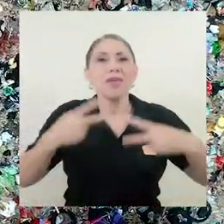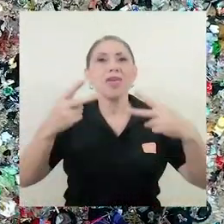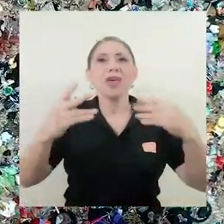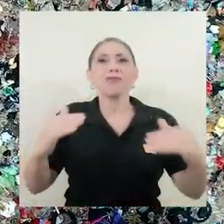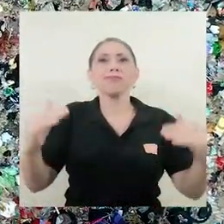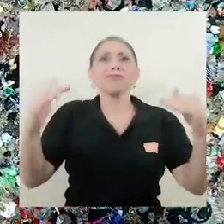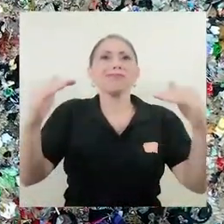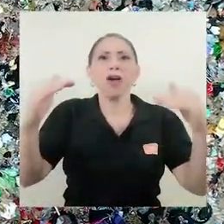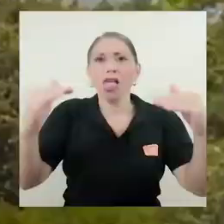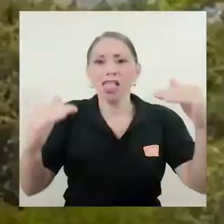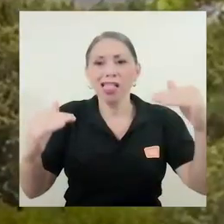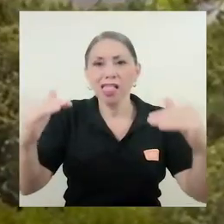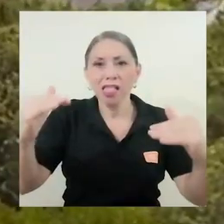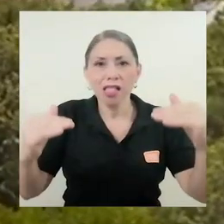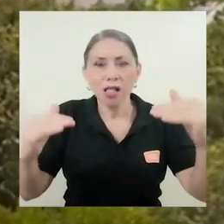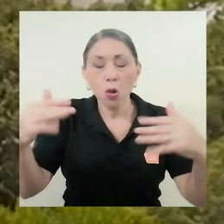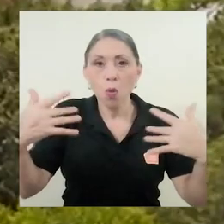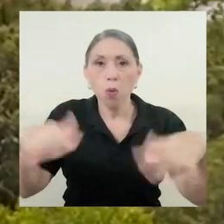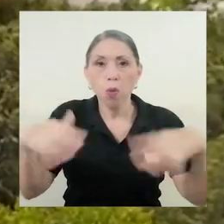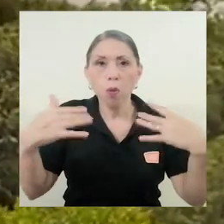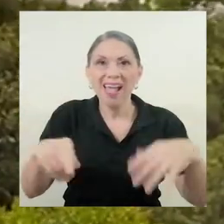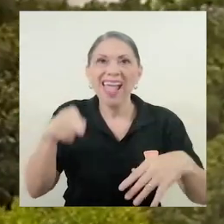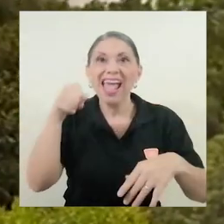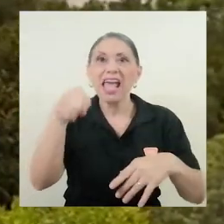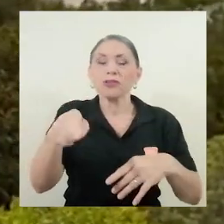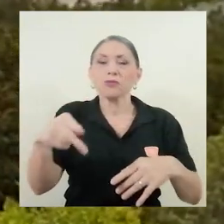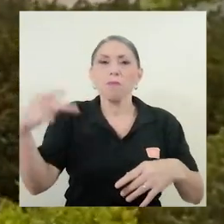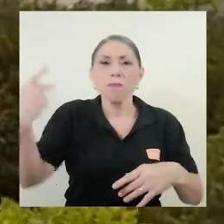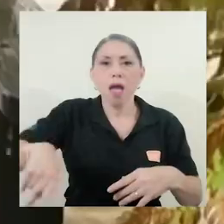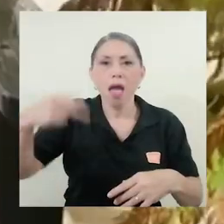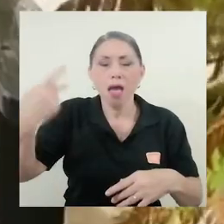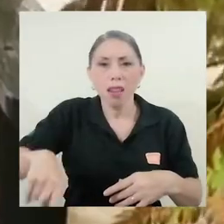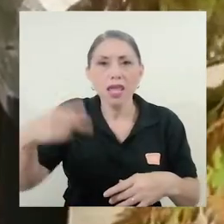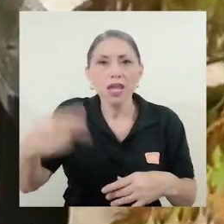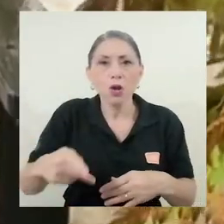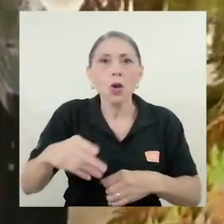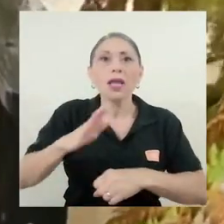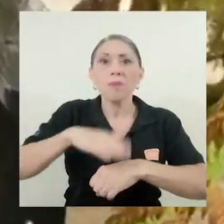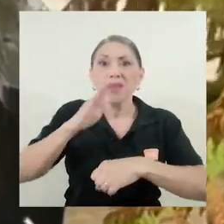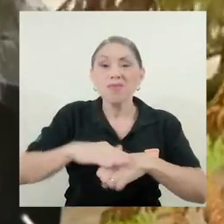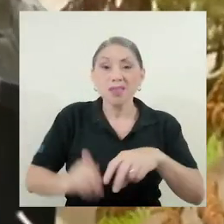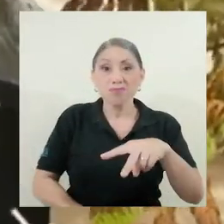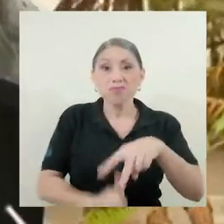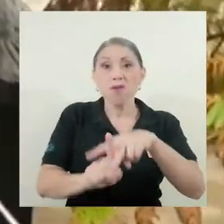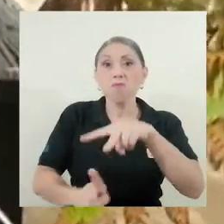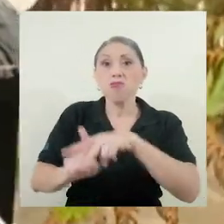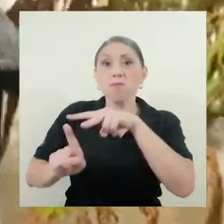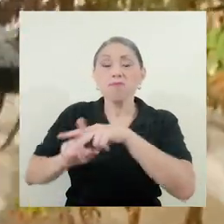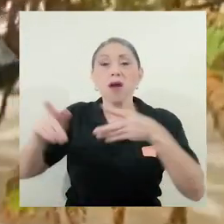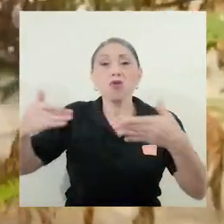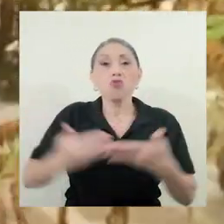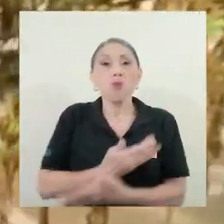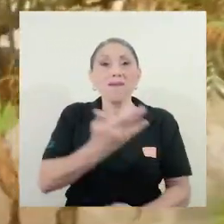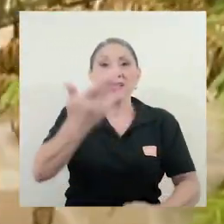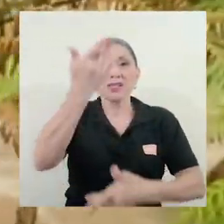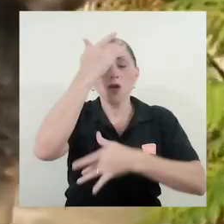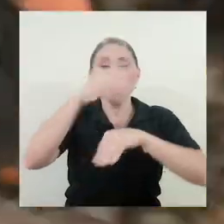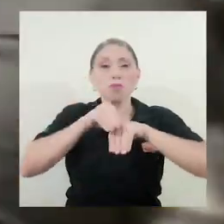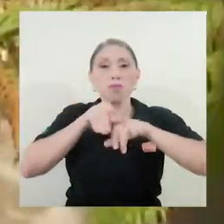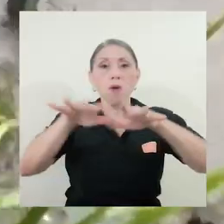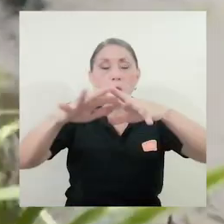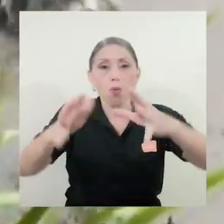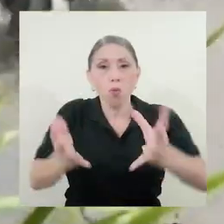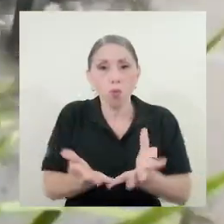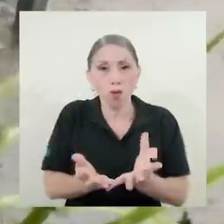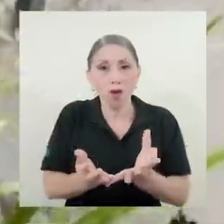grandes proporciones. Este desastre es un potencial peligro que permite la aparición de nuevas pandemias. Y